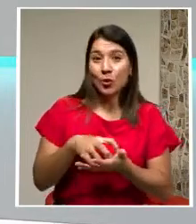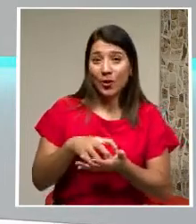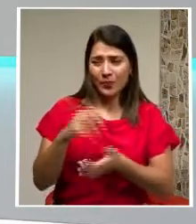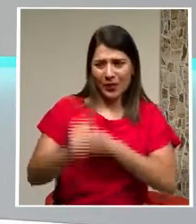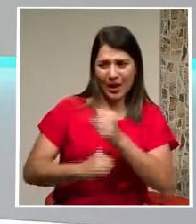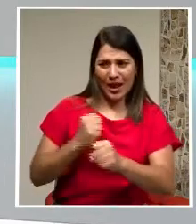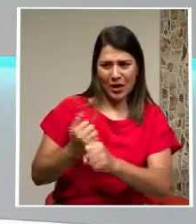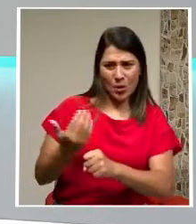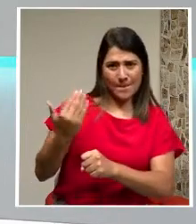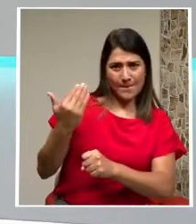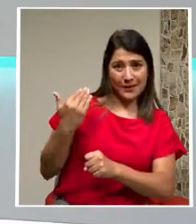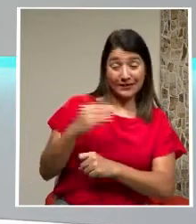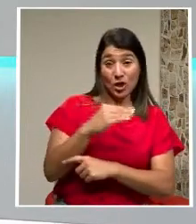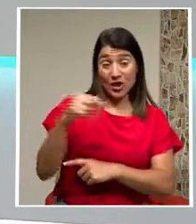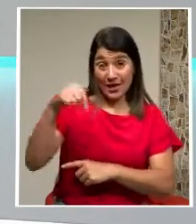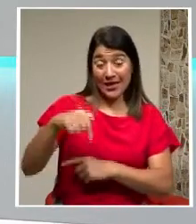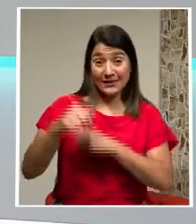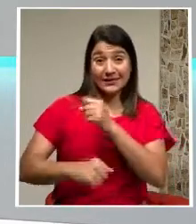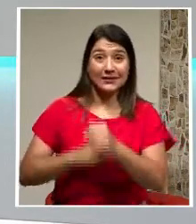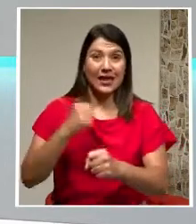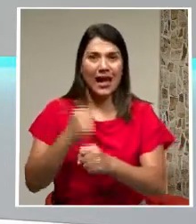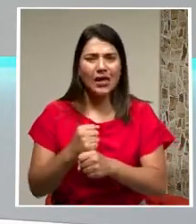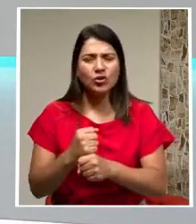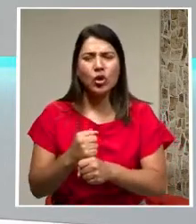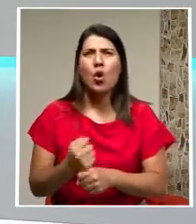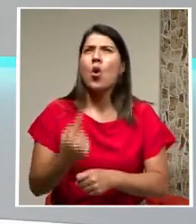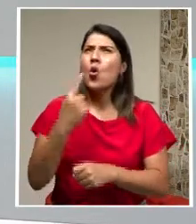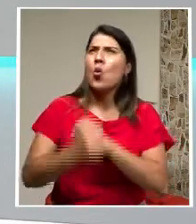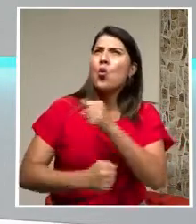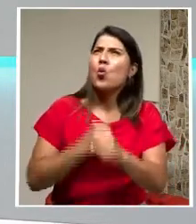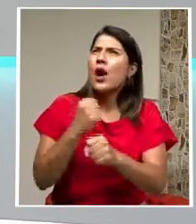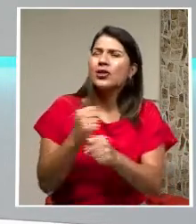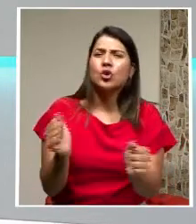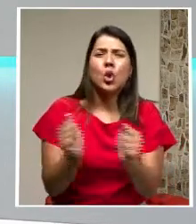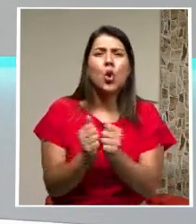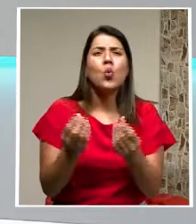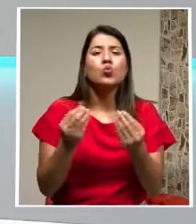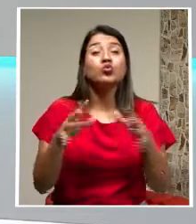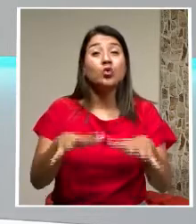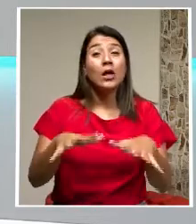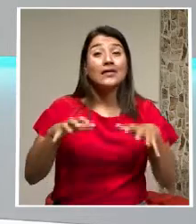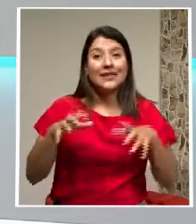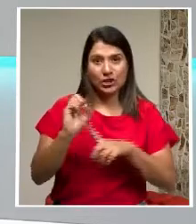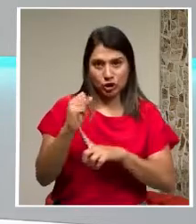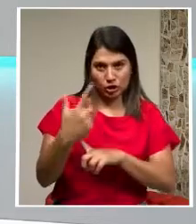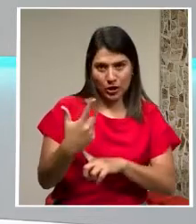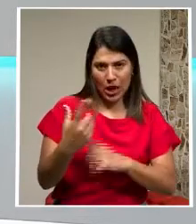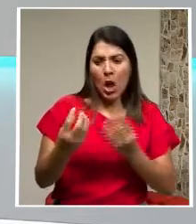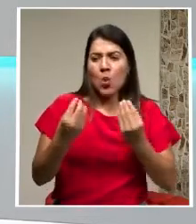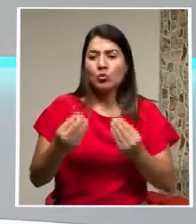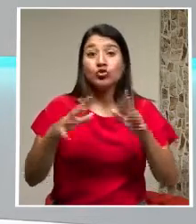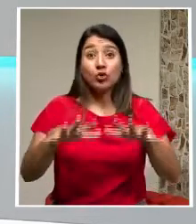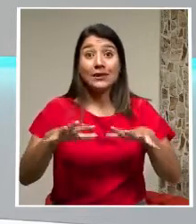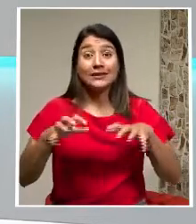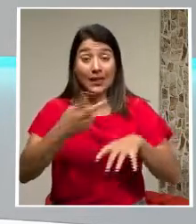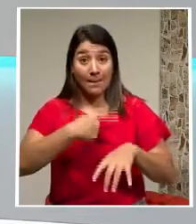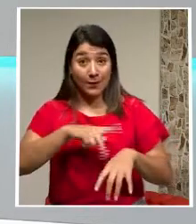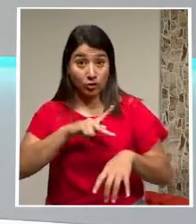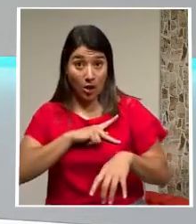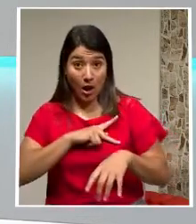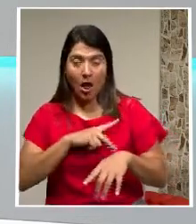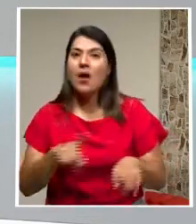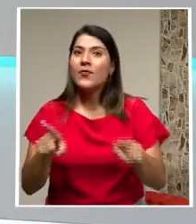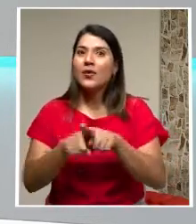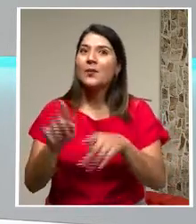El año pasado Y lo que llevamos De este Es un año De demasiado Estrés social De demasiado Estrés personal También La